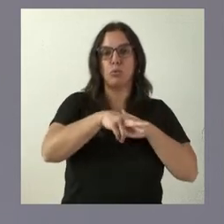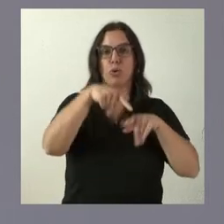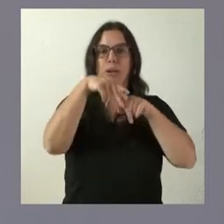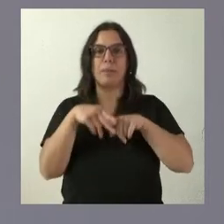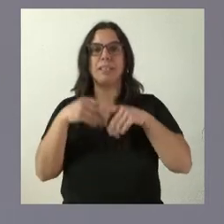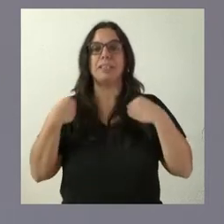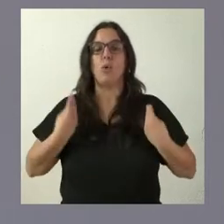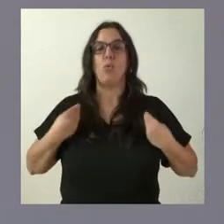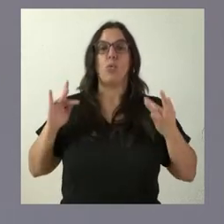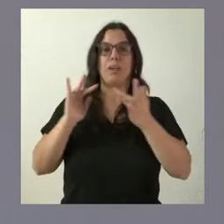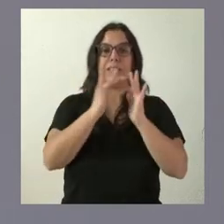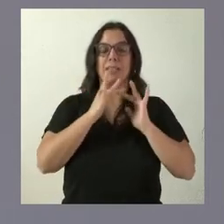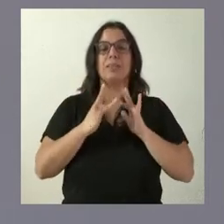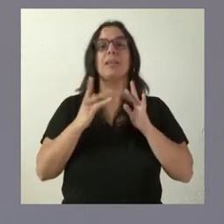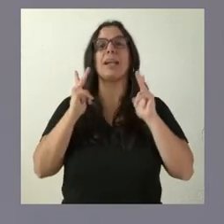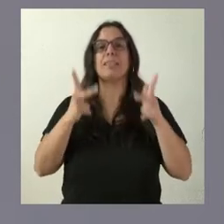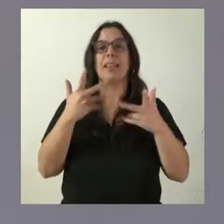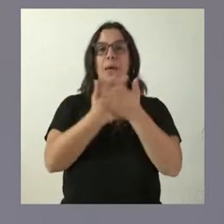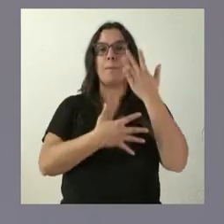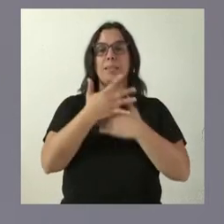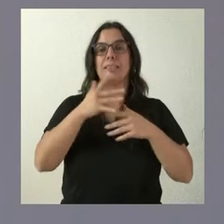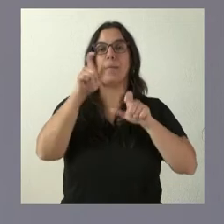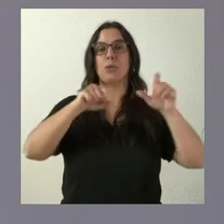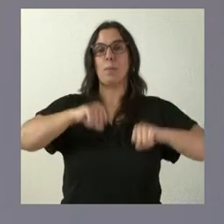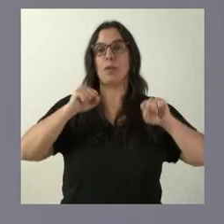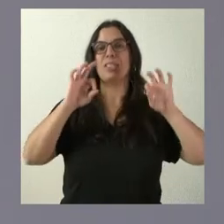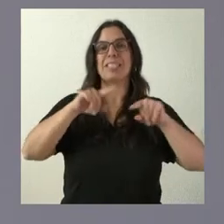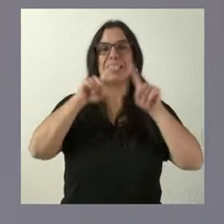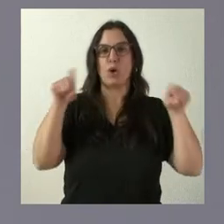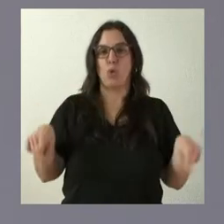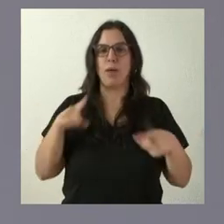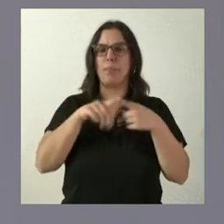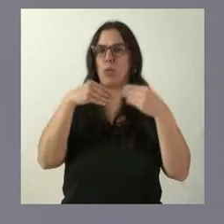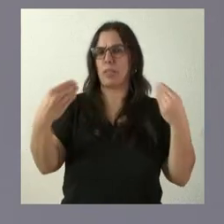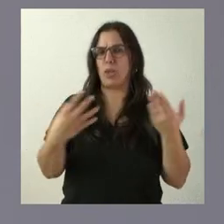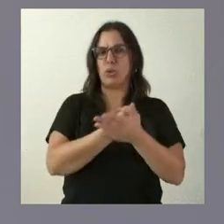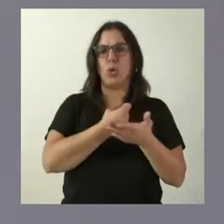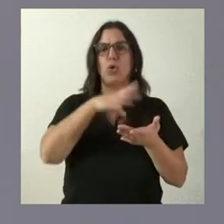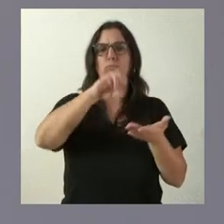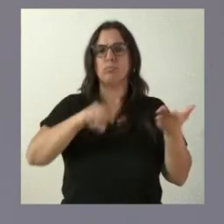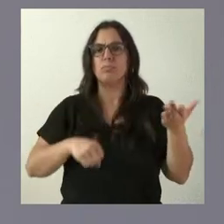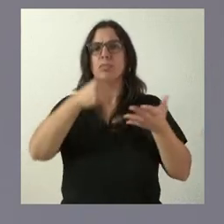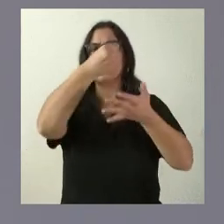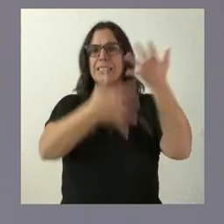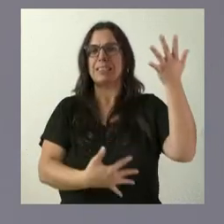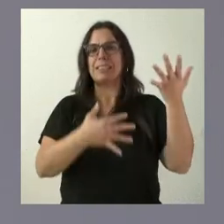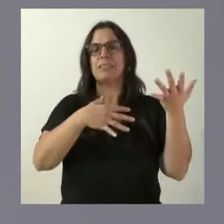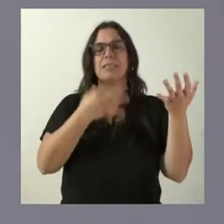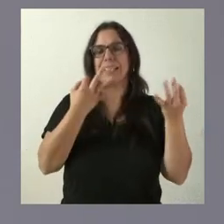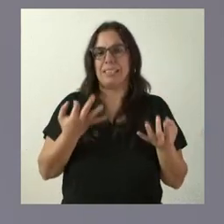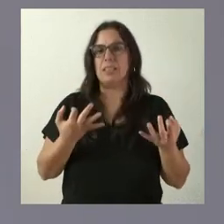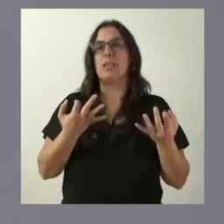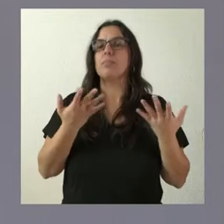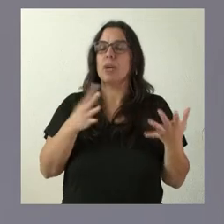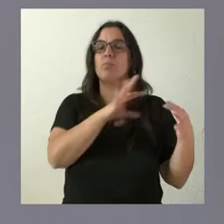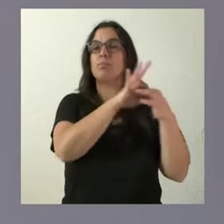convivencia de la residencia mixta de personas mayores de Segovia. Tienen ustedes aquí toda la documentación de lo que consiste este tipo de cuestiones, pero que